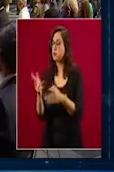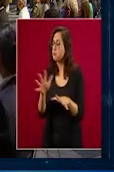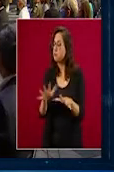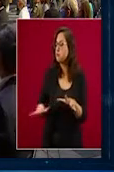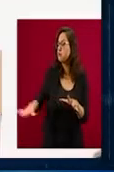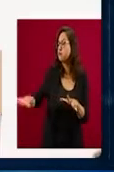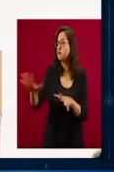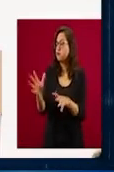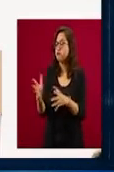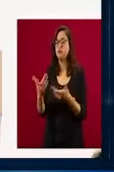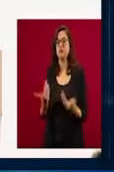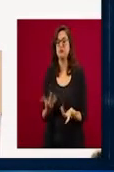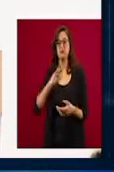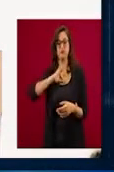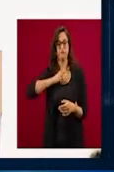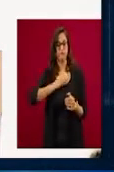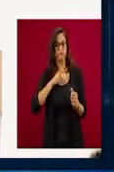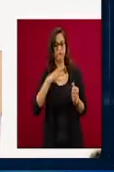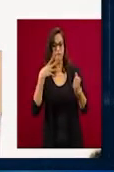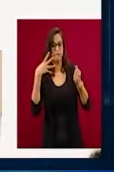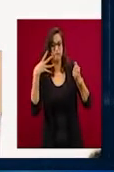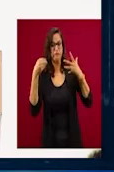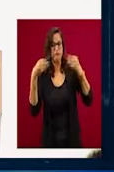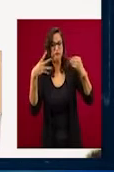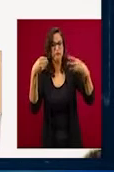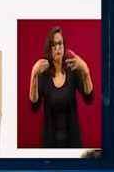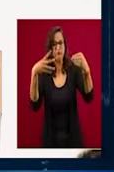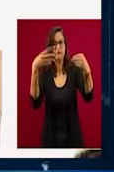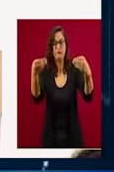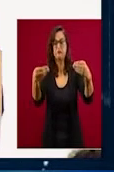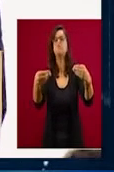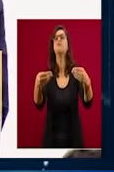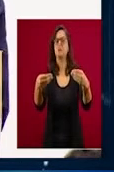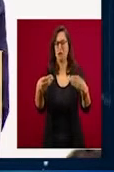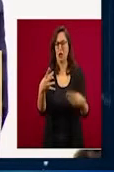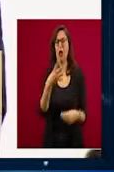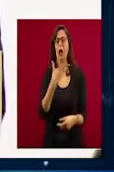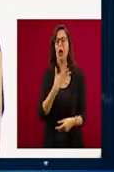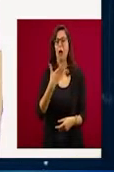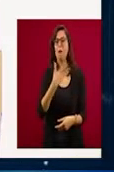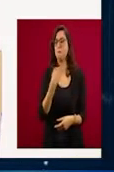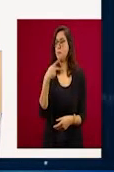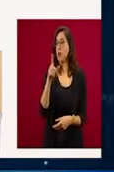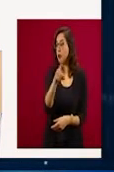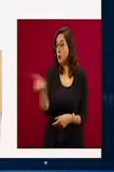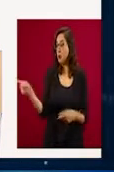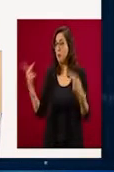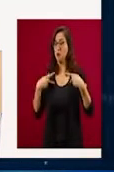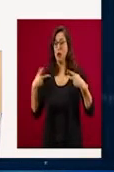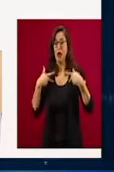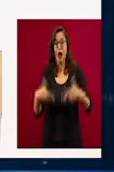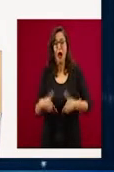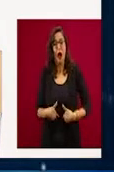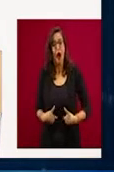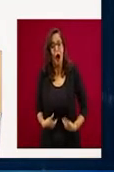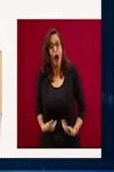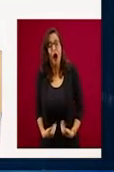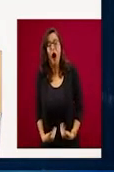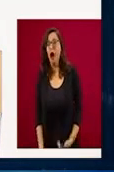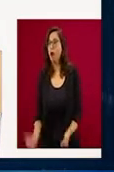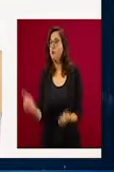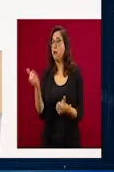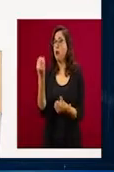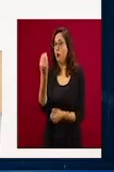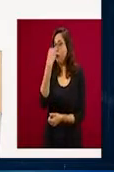que a su vez generó mayores ingresos para el gobierno. No, es dinero de los paisanos que lo presume el presidente